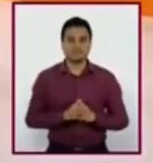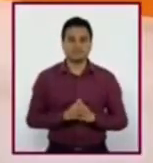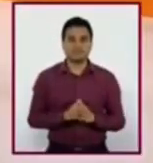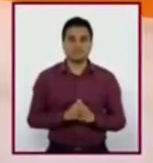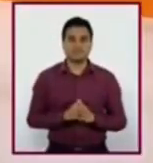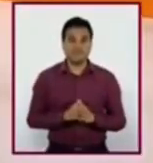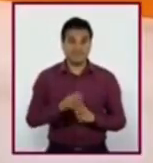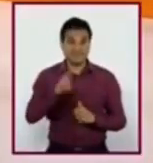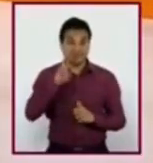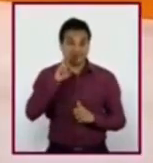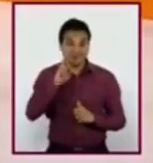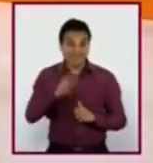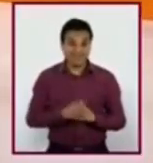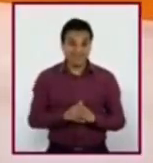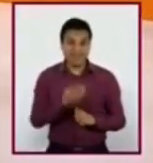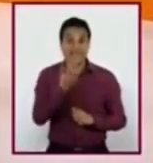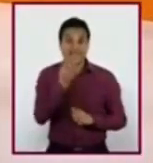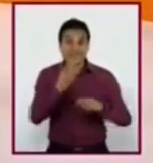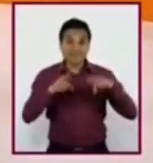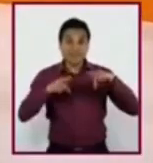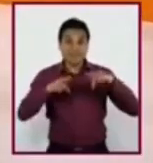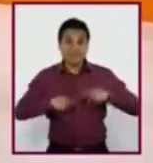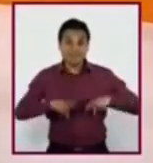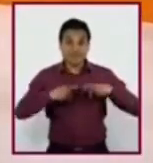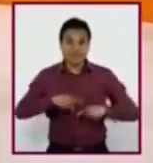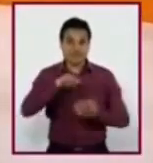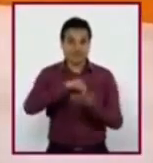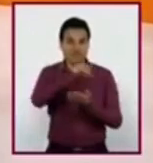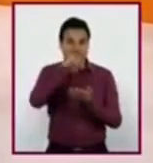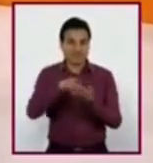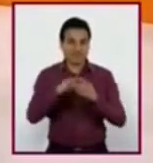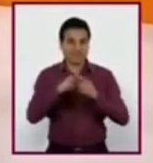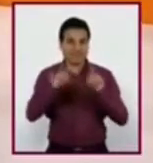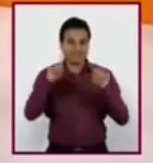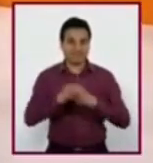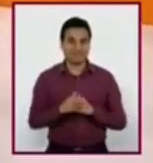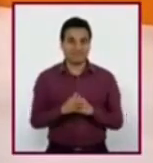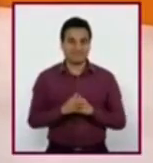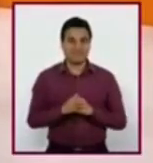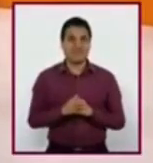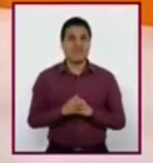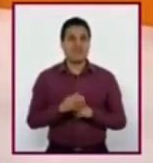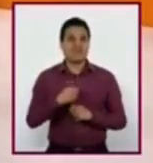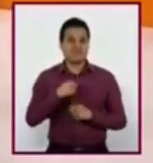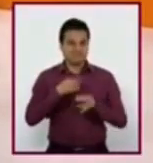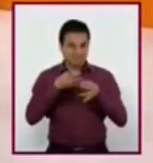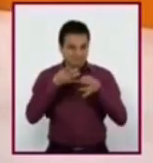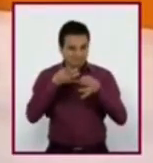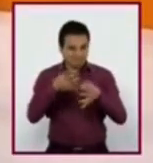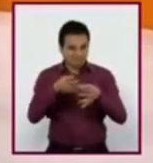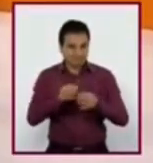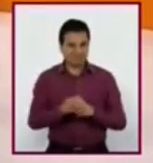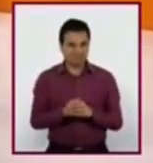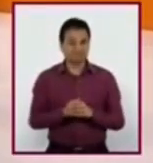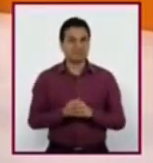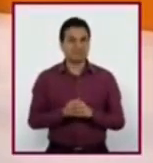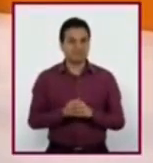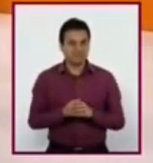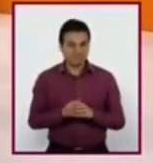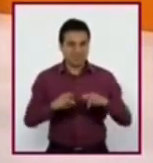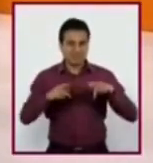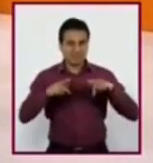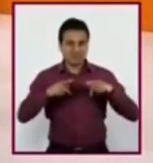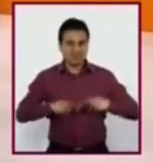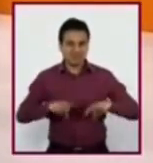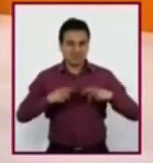¿Se percataron de que eran tres personas de diferente lugar? Profesora, me llama la atención pensar en las vidas que pueden tener